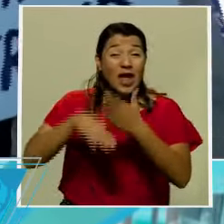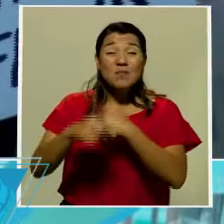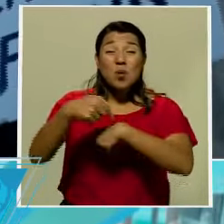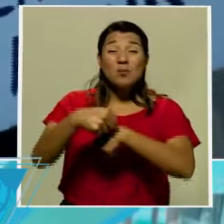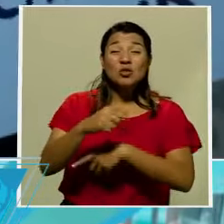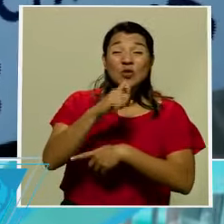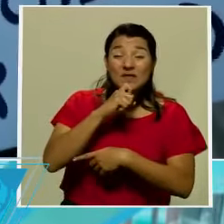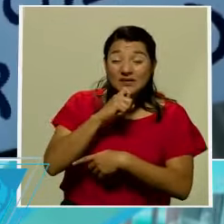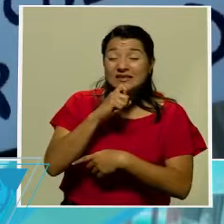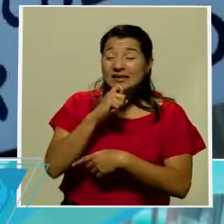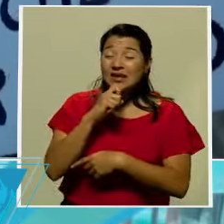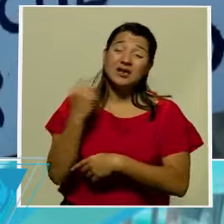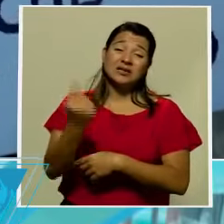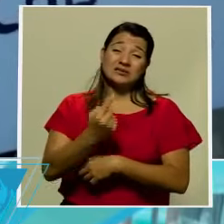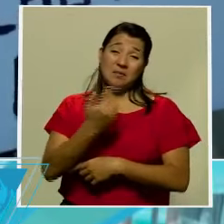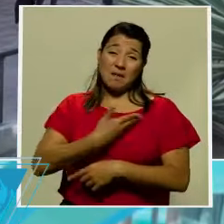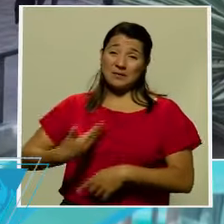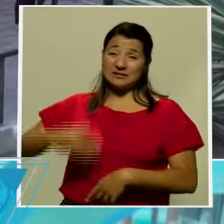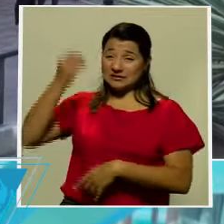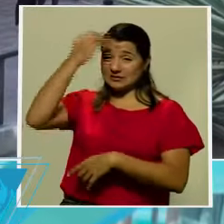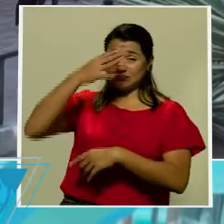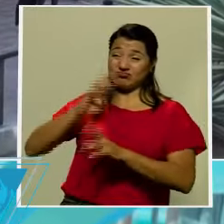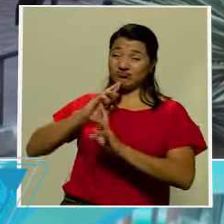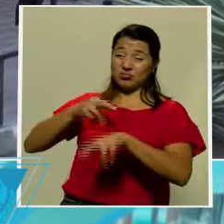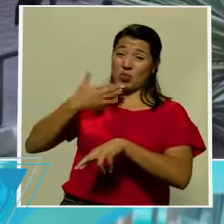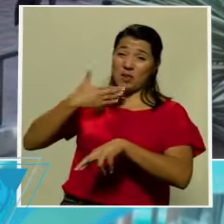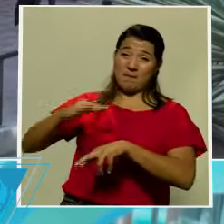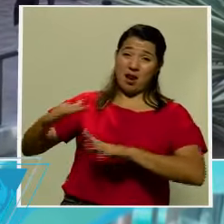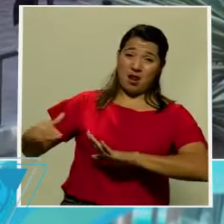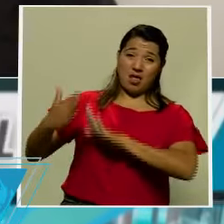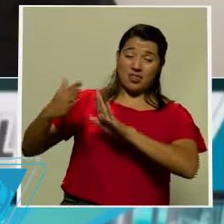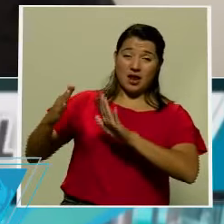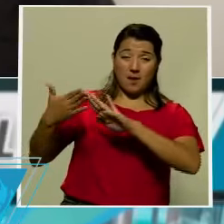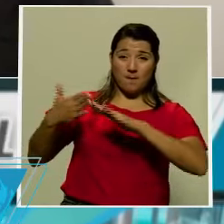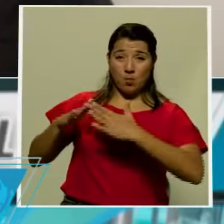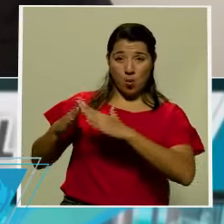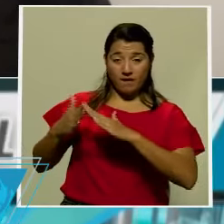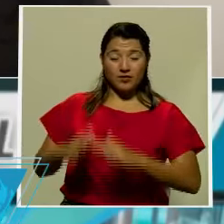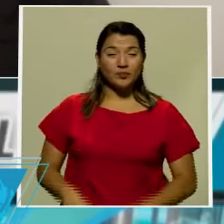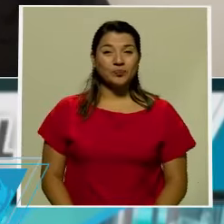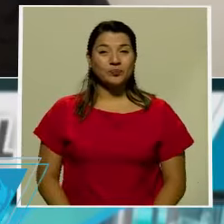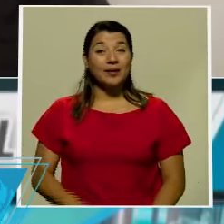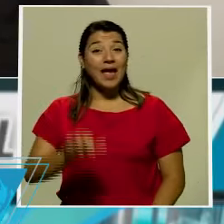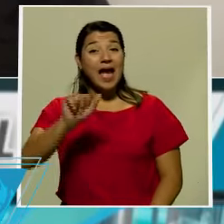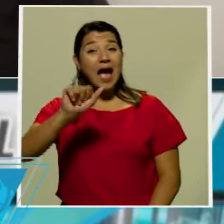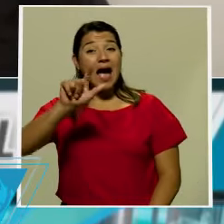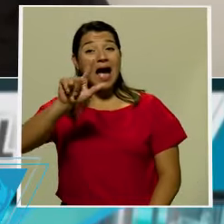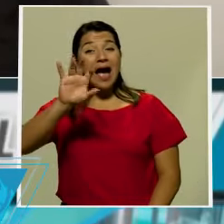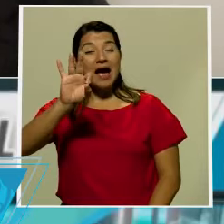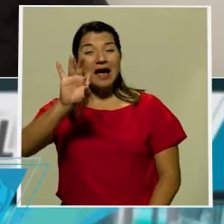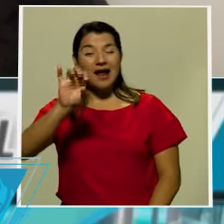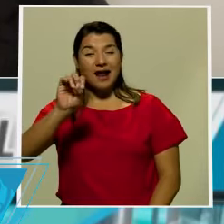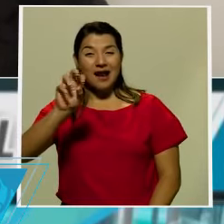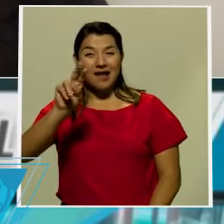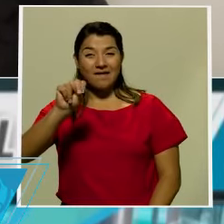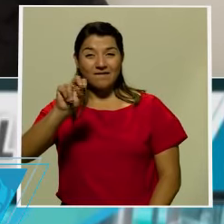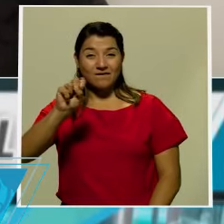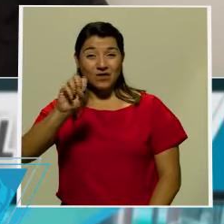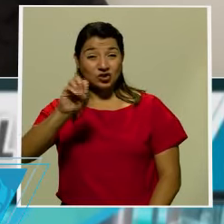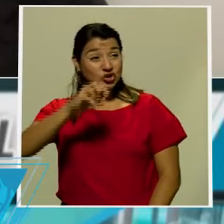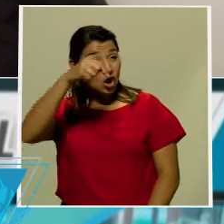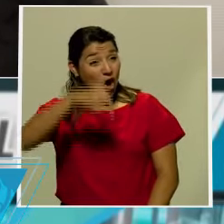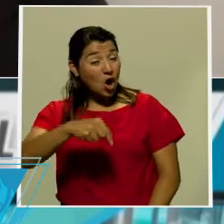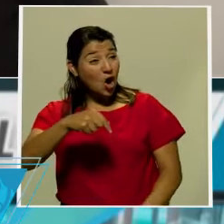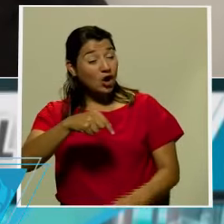es cuando peor ha sido su respuesta ante la población. Alfonso, hoy el Congreso no pudo certificar